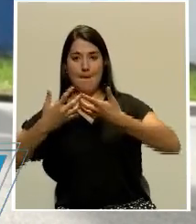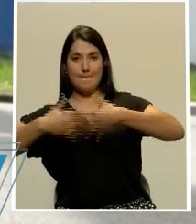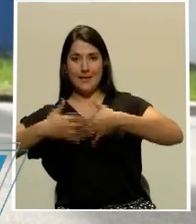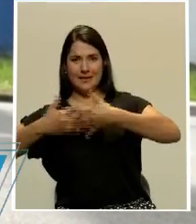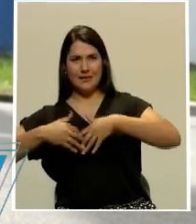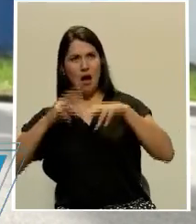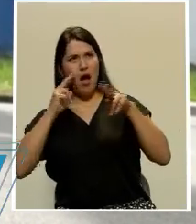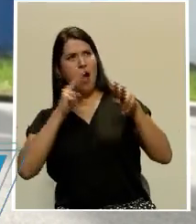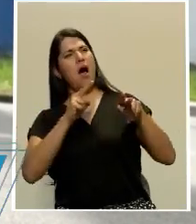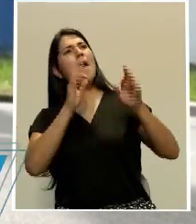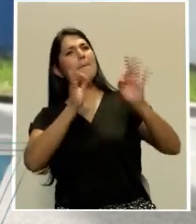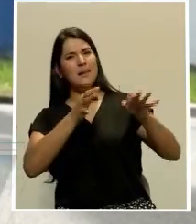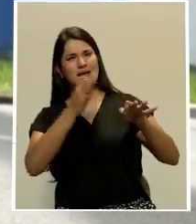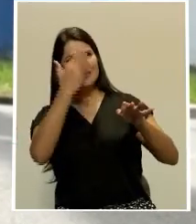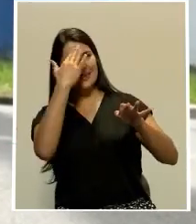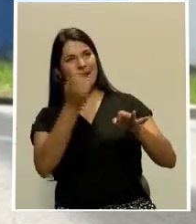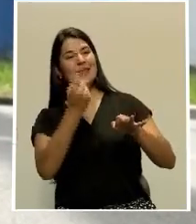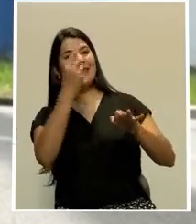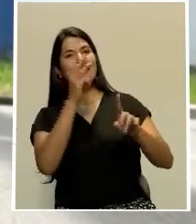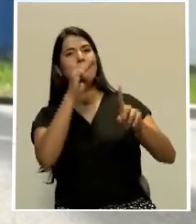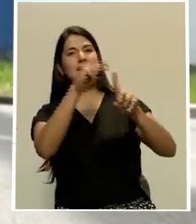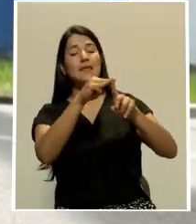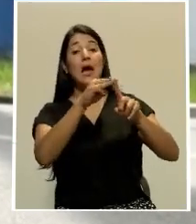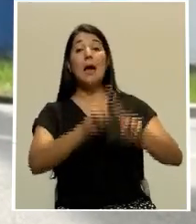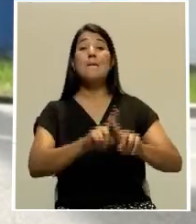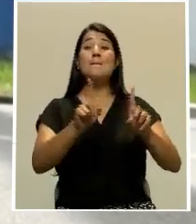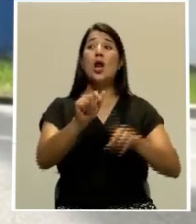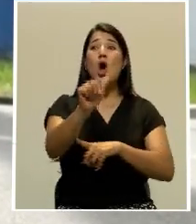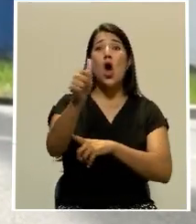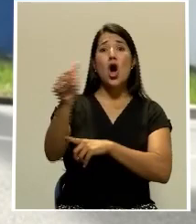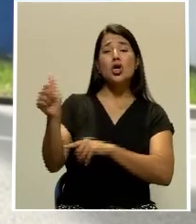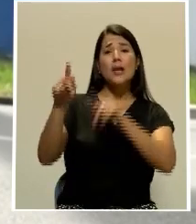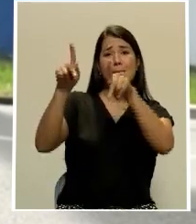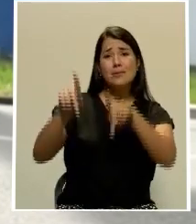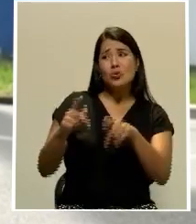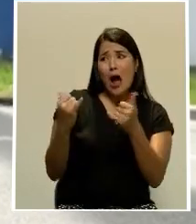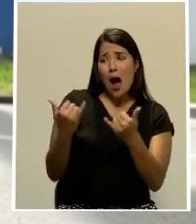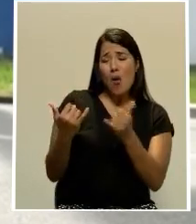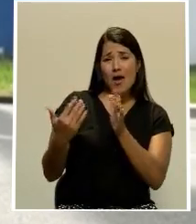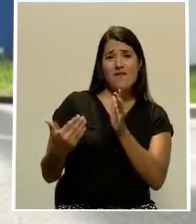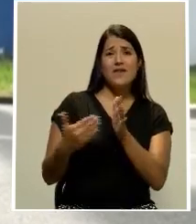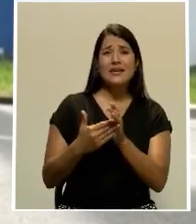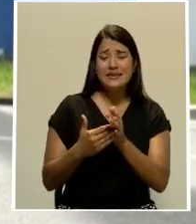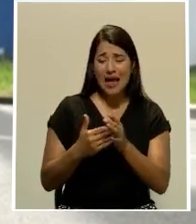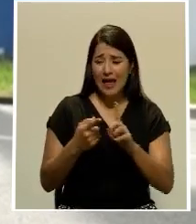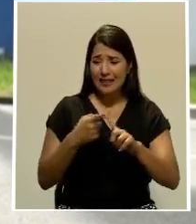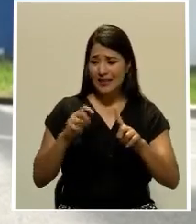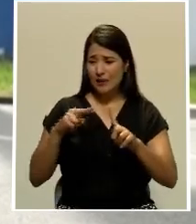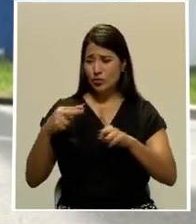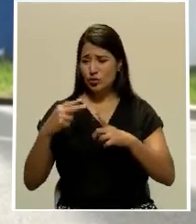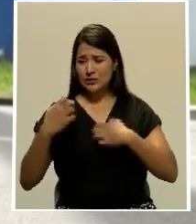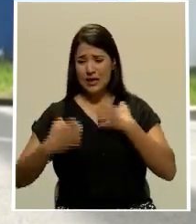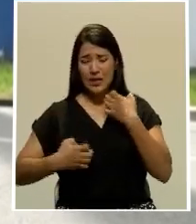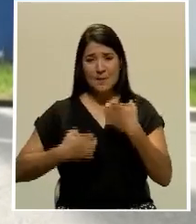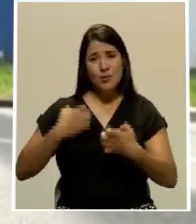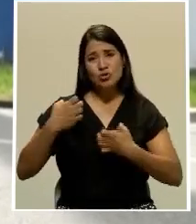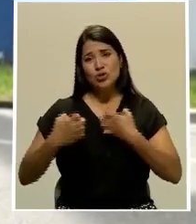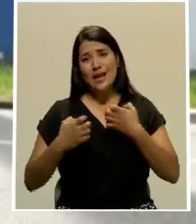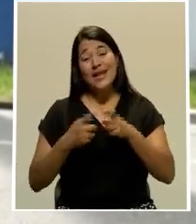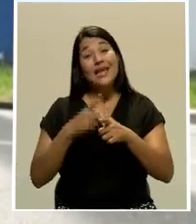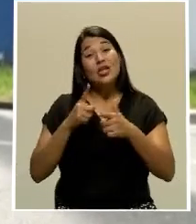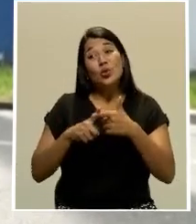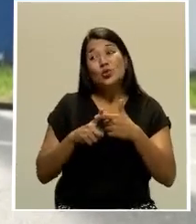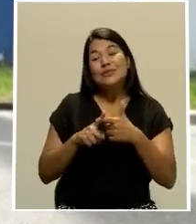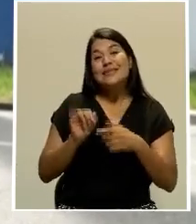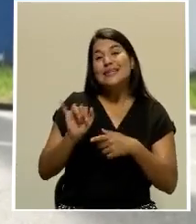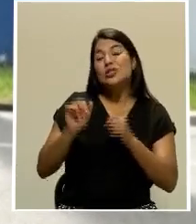ven de buena manera, saben discernir el mensaje, ¿verdad?, pero hay otro montón de personas que se están viendo afectadas y emocionalmente y ese tema tal vez les